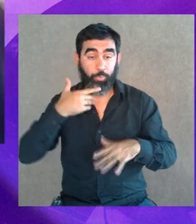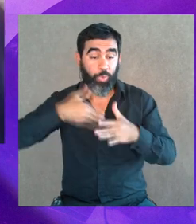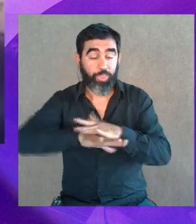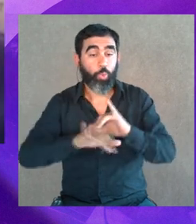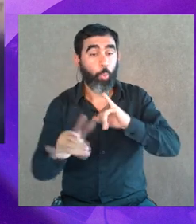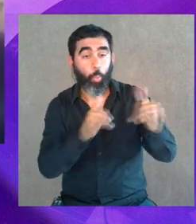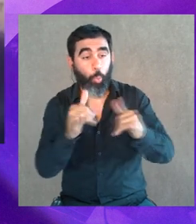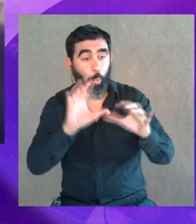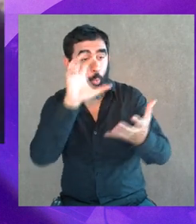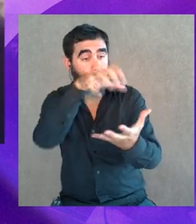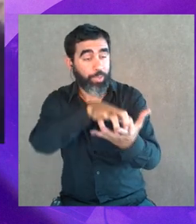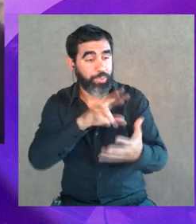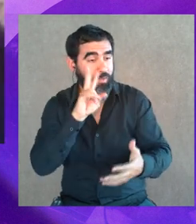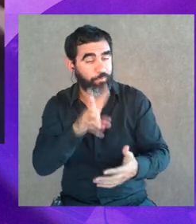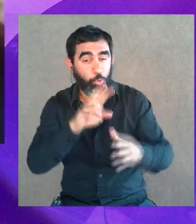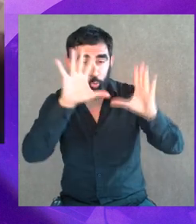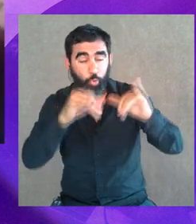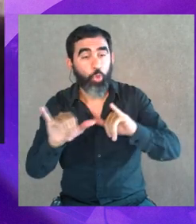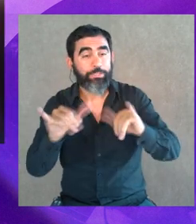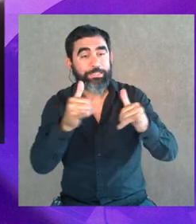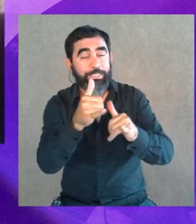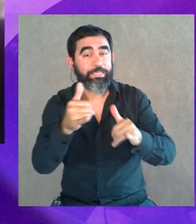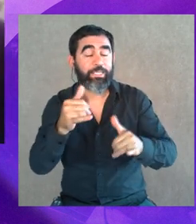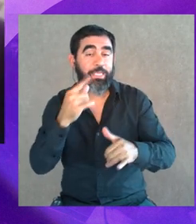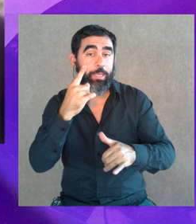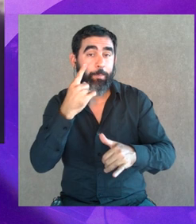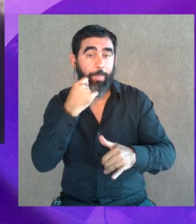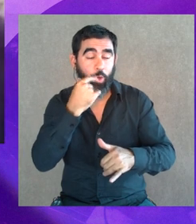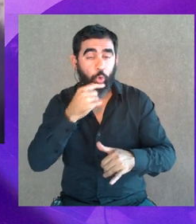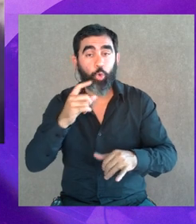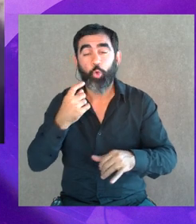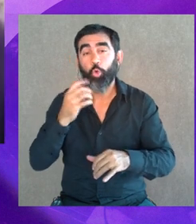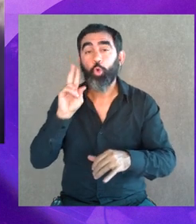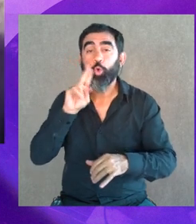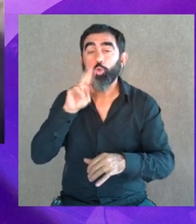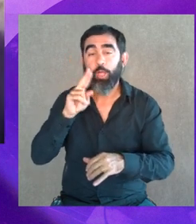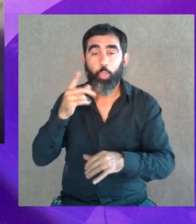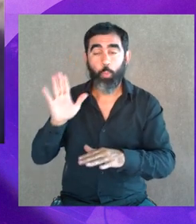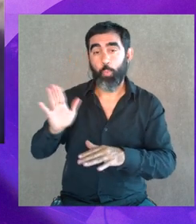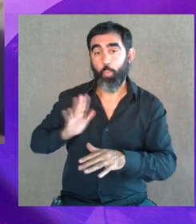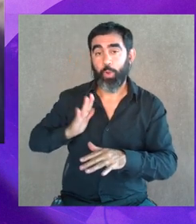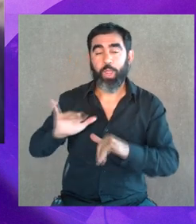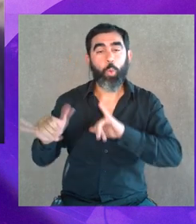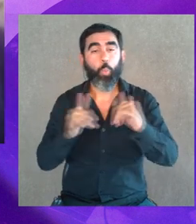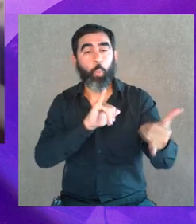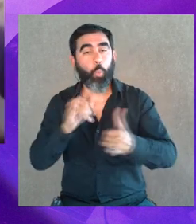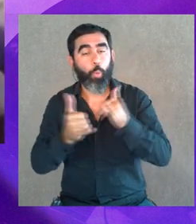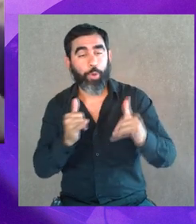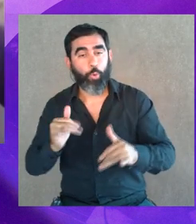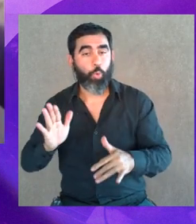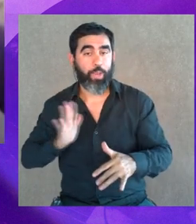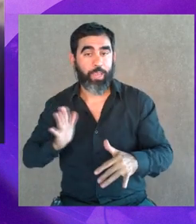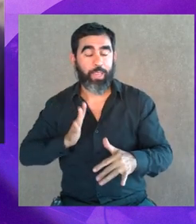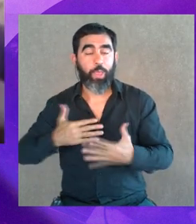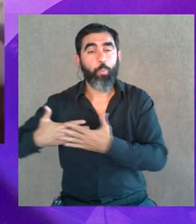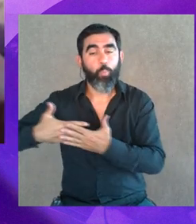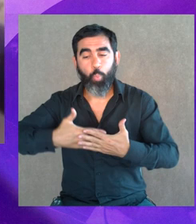juguetería, entre en una juguetería y vean todo lo celeste y todo lo rosa que tiene cada uno, ¿no? Tiene los juguetitos de las nenas, las nenas